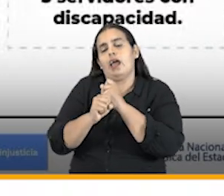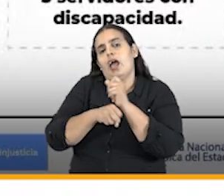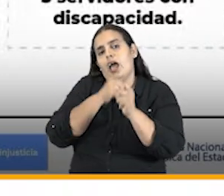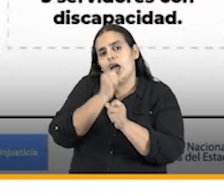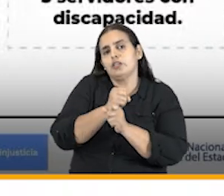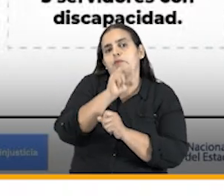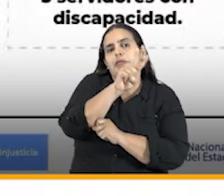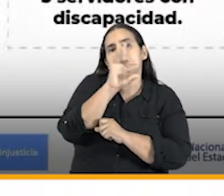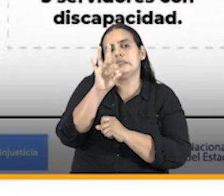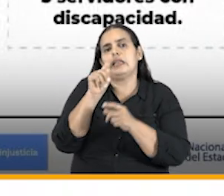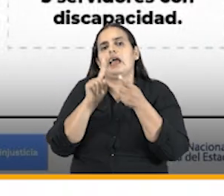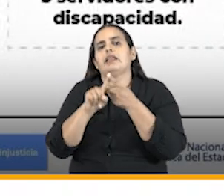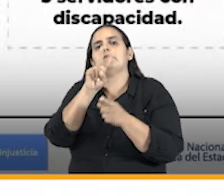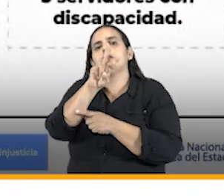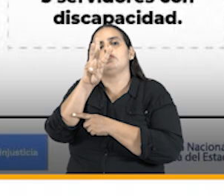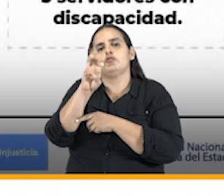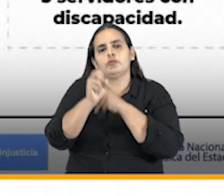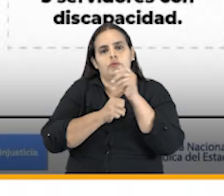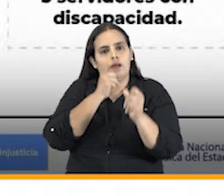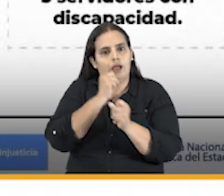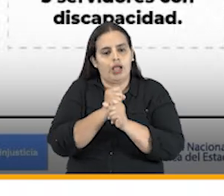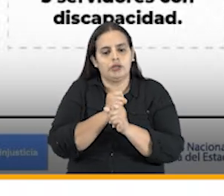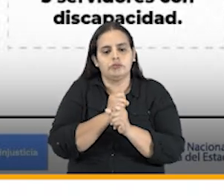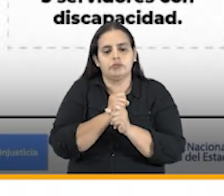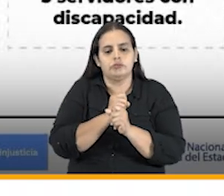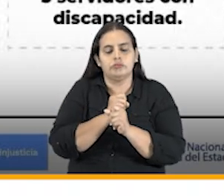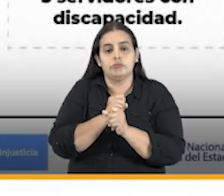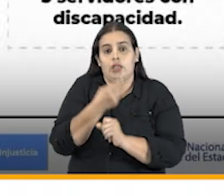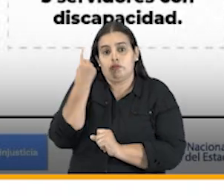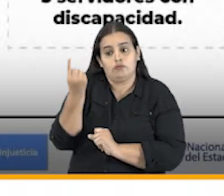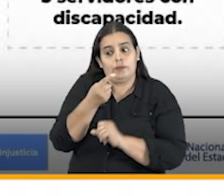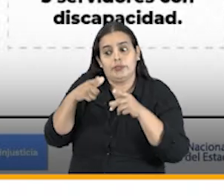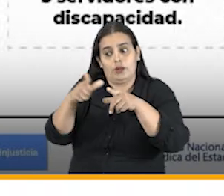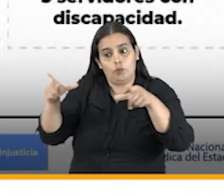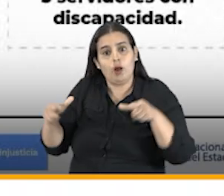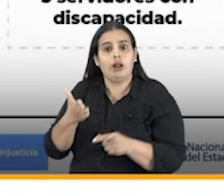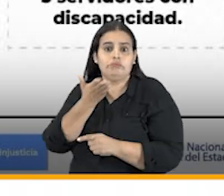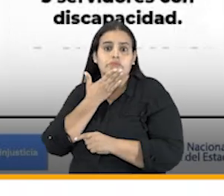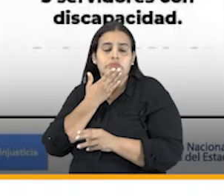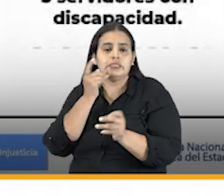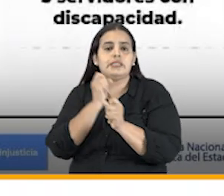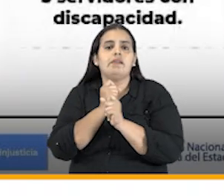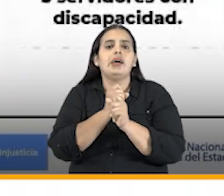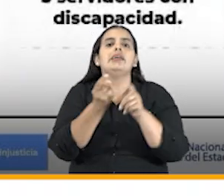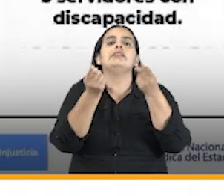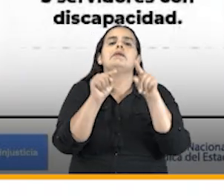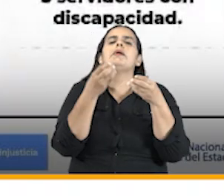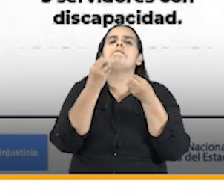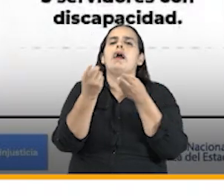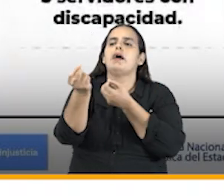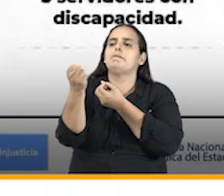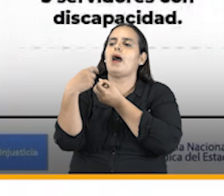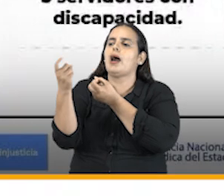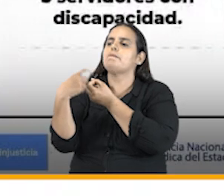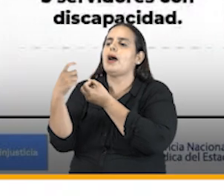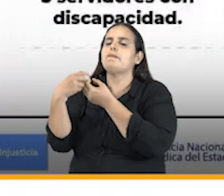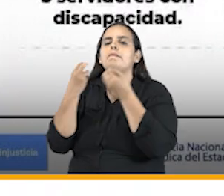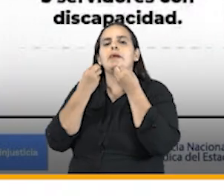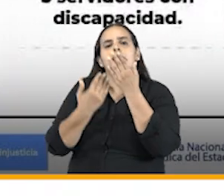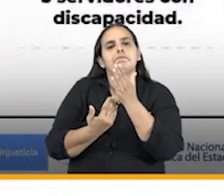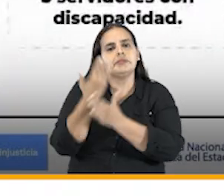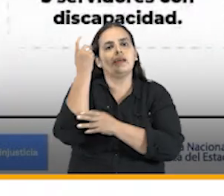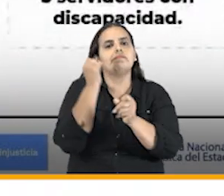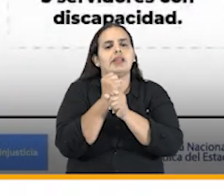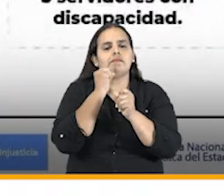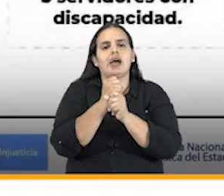23 y 28 años somos no solamente un lugar bueno para trabajar sino que además somos un lugar para empezar